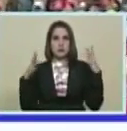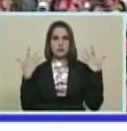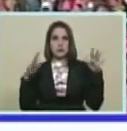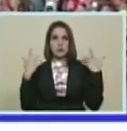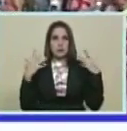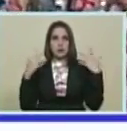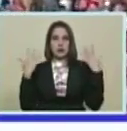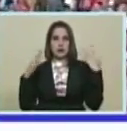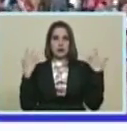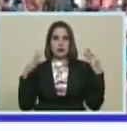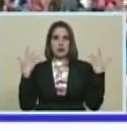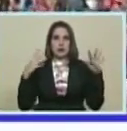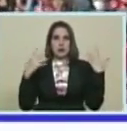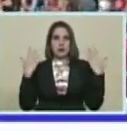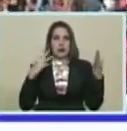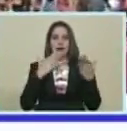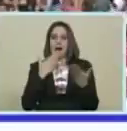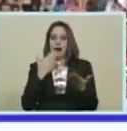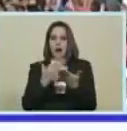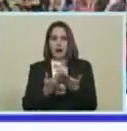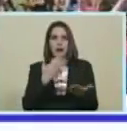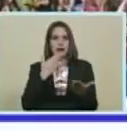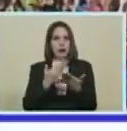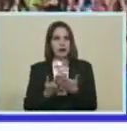Presidente Muchas gracias